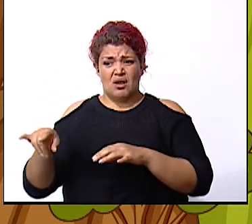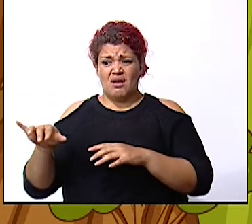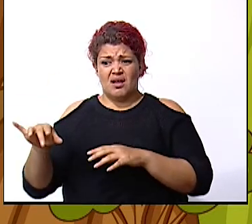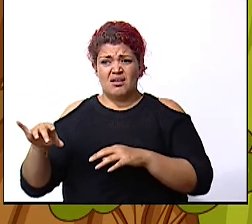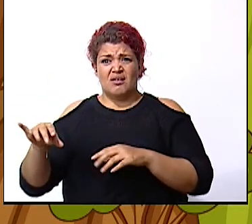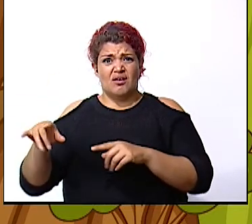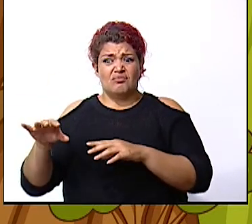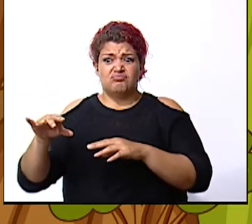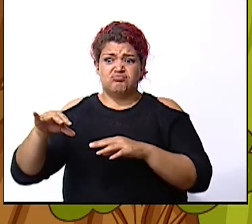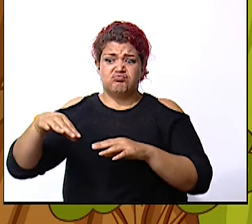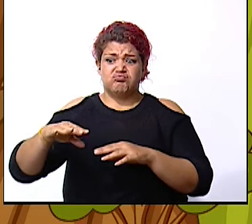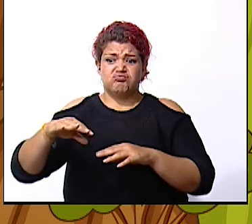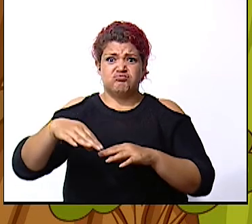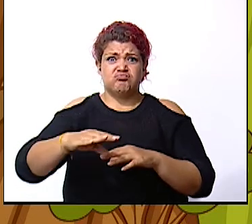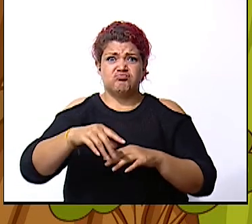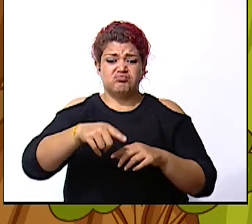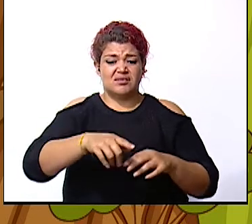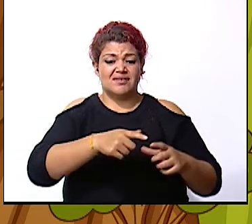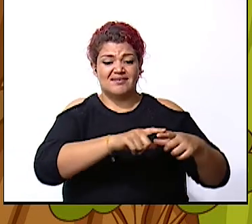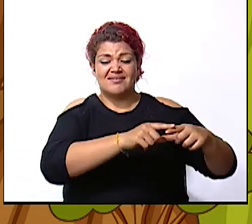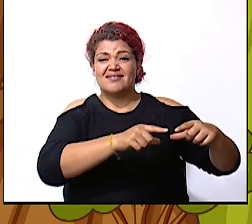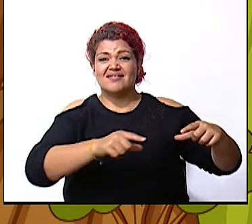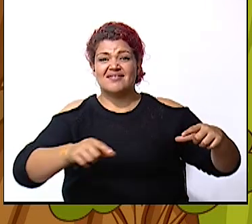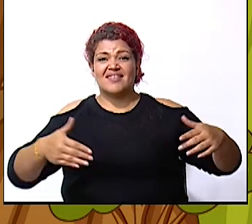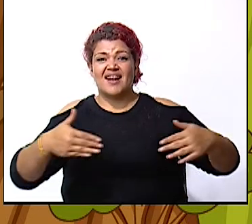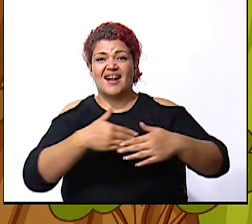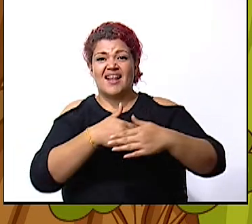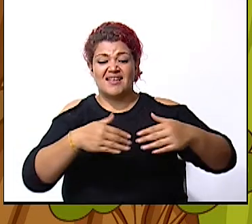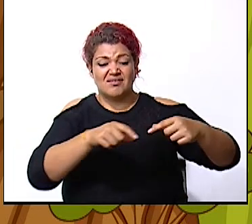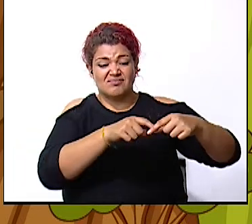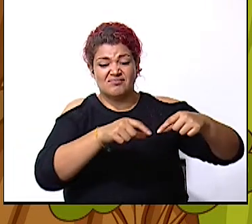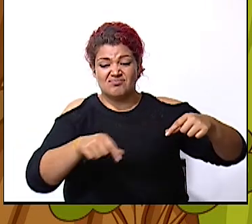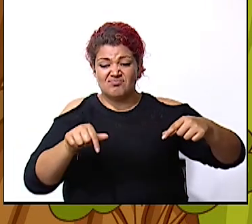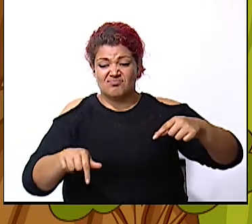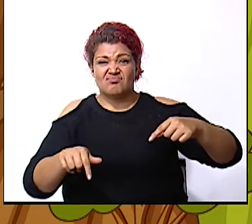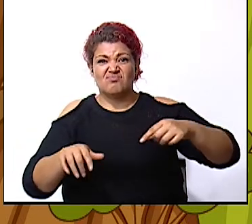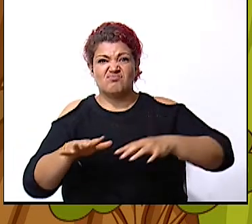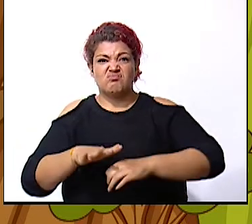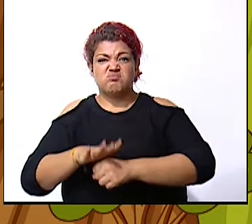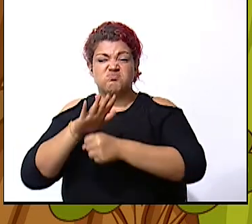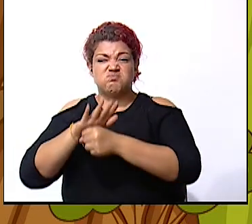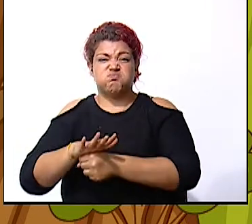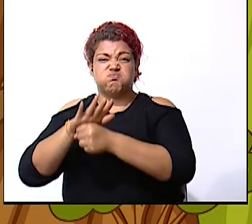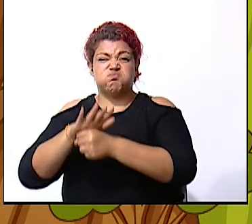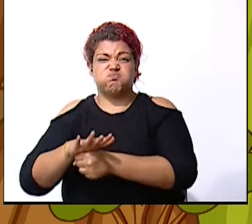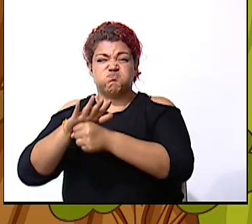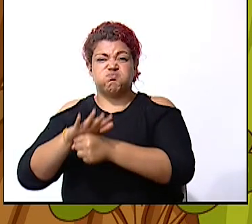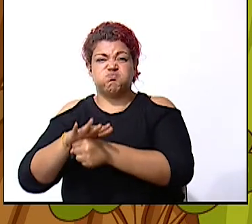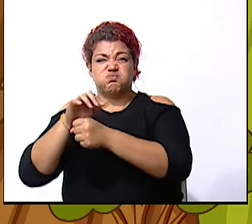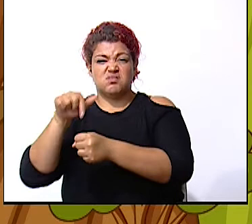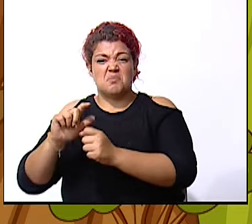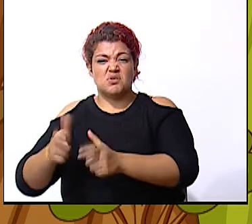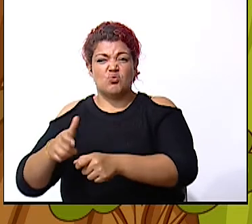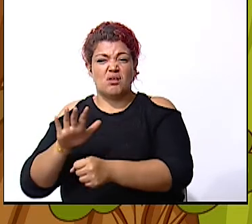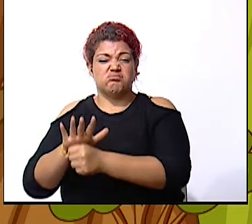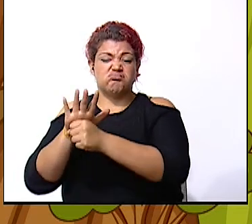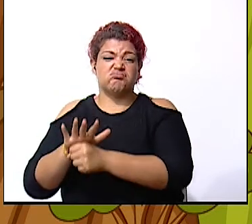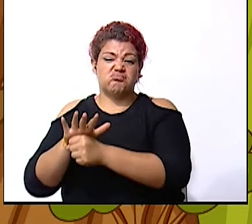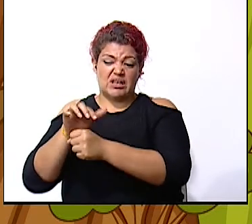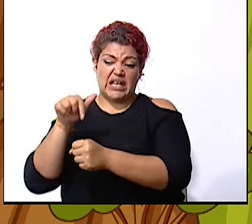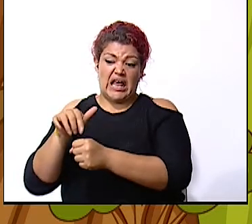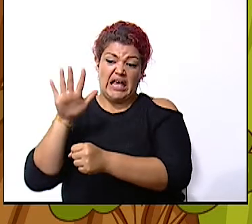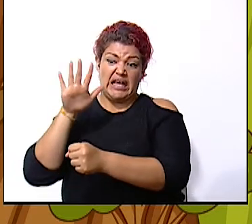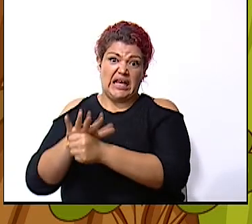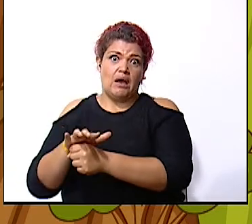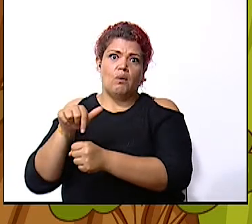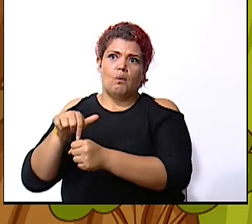se va a las alcantarillas y lamentablemente queda ahí obstruida y al quedar